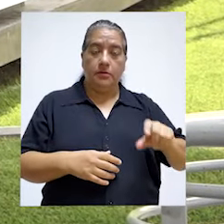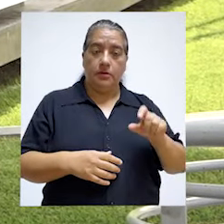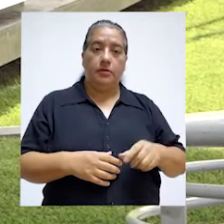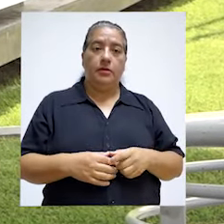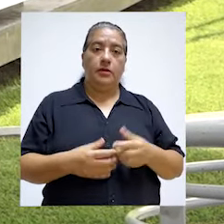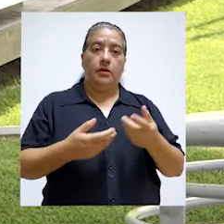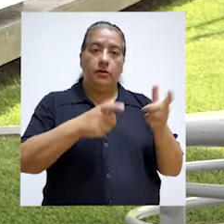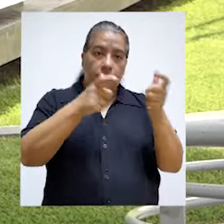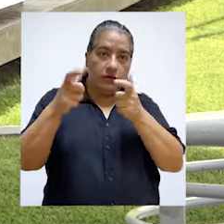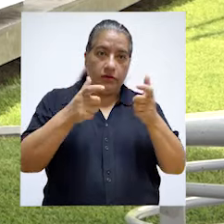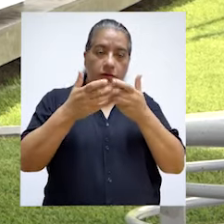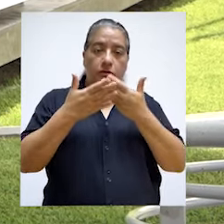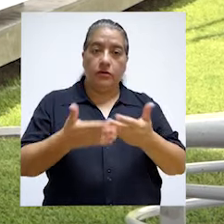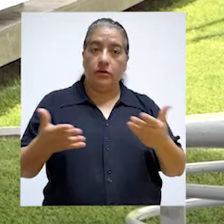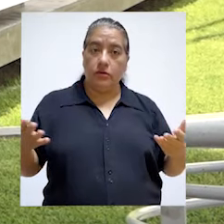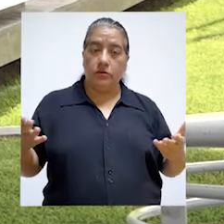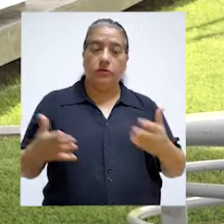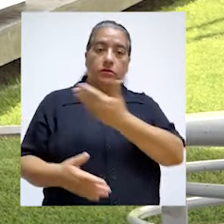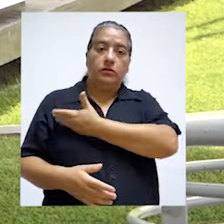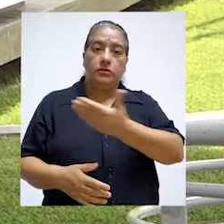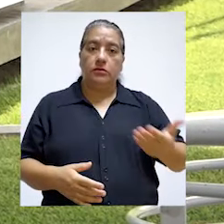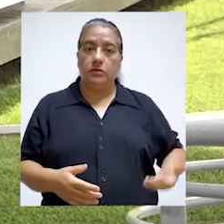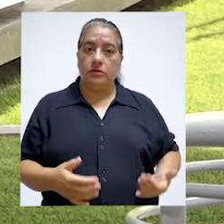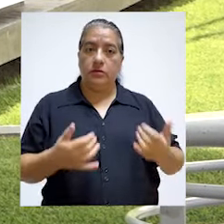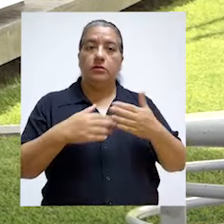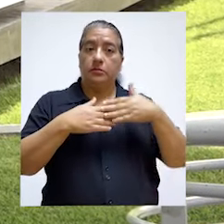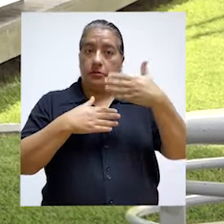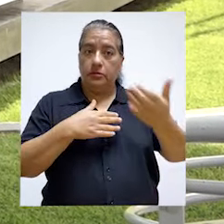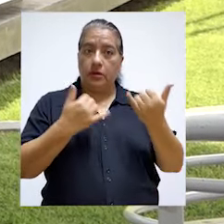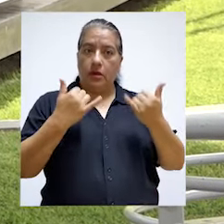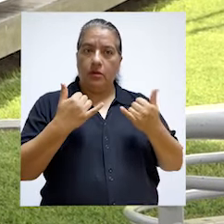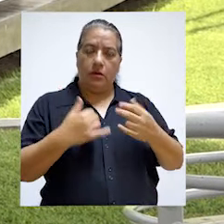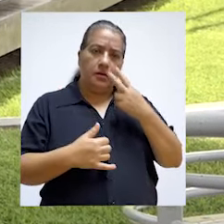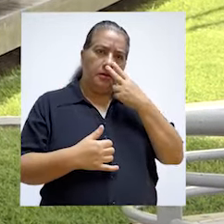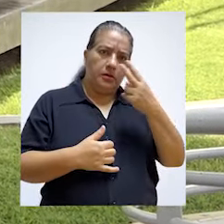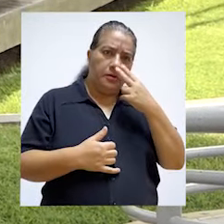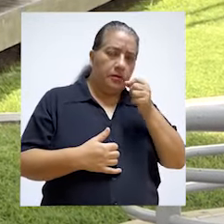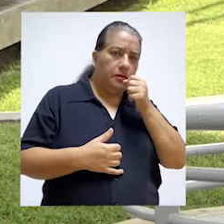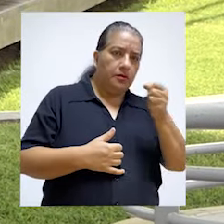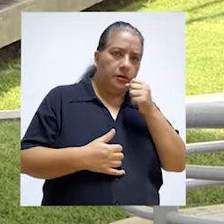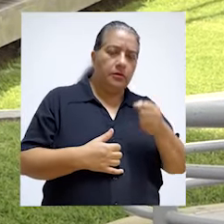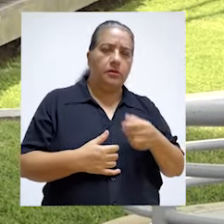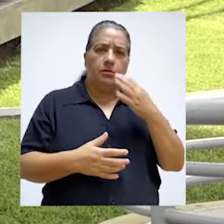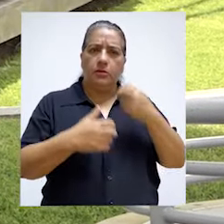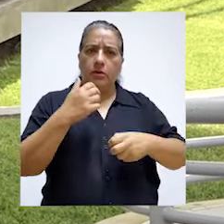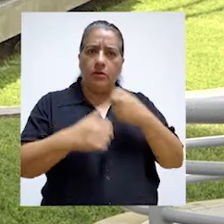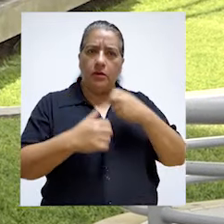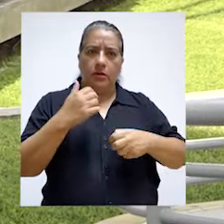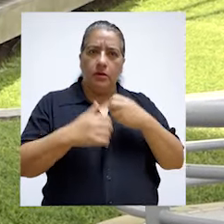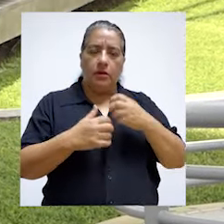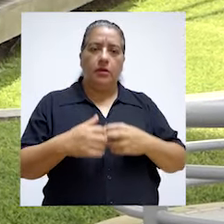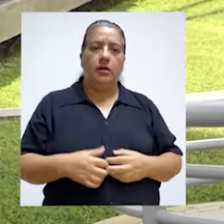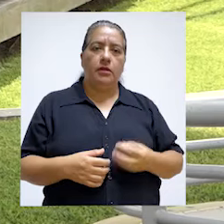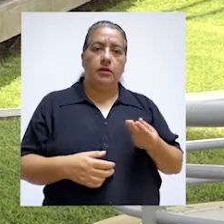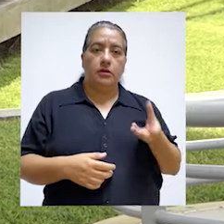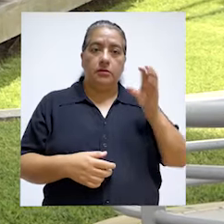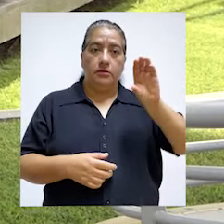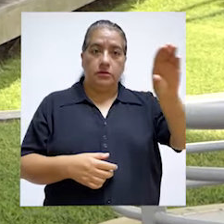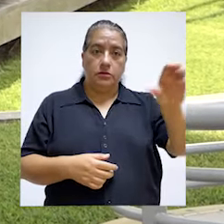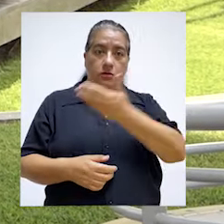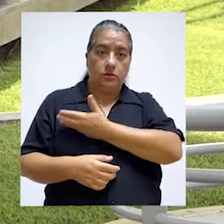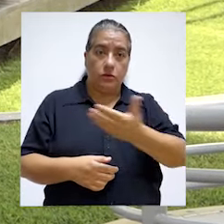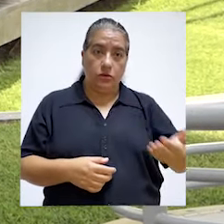Eso veremos más adelante. Ahora veamos una entrevista sobre los riesgos detectados en las inversiones públicas y cómo afectan el desarrollo del país.